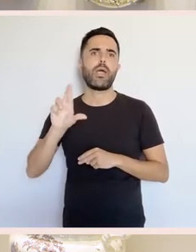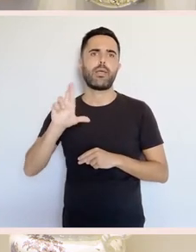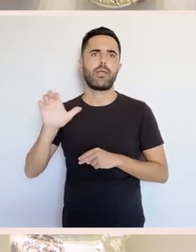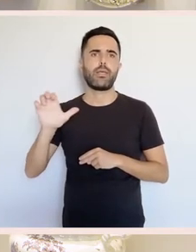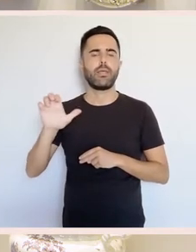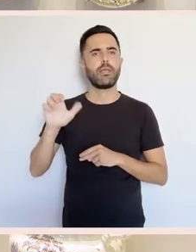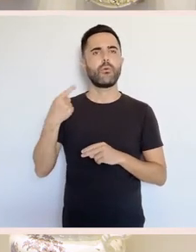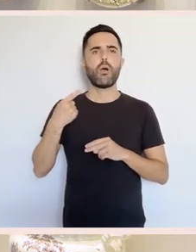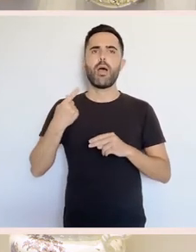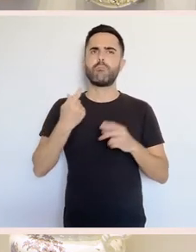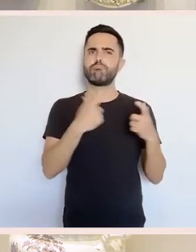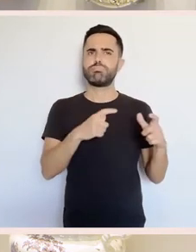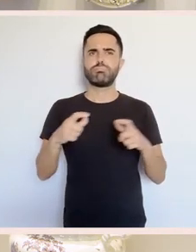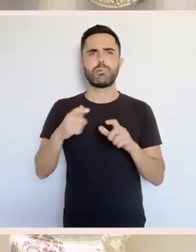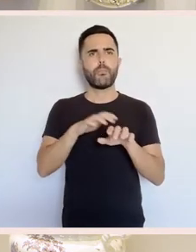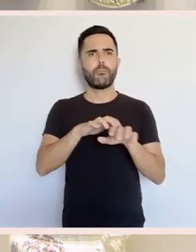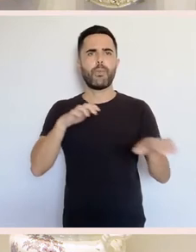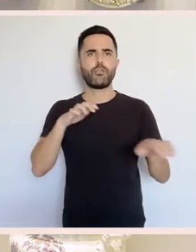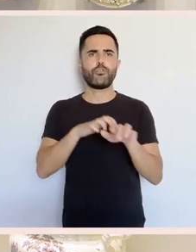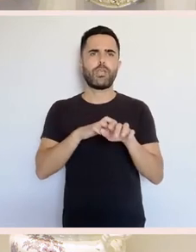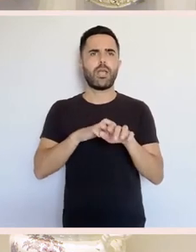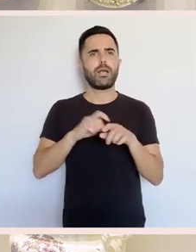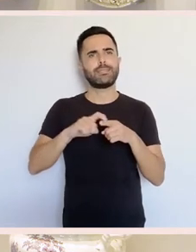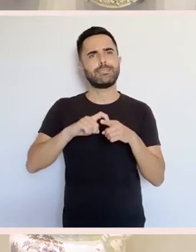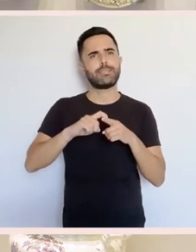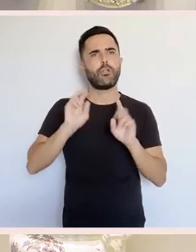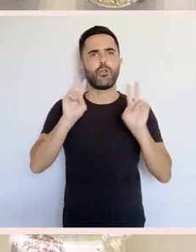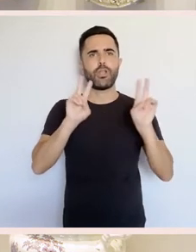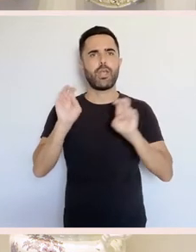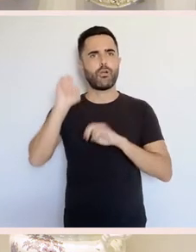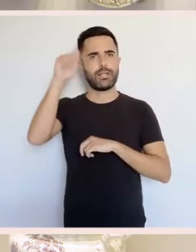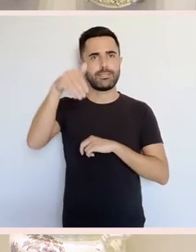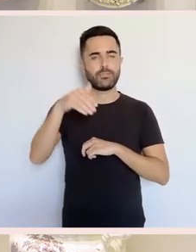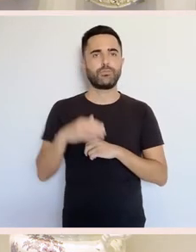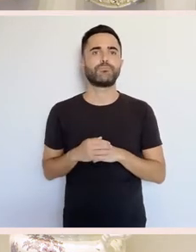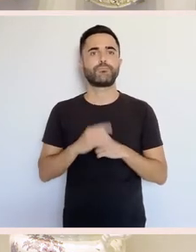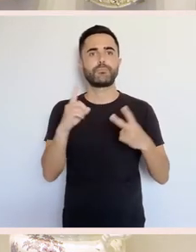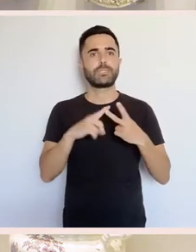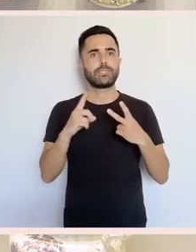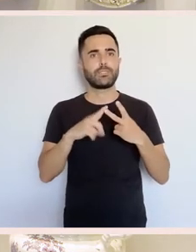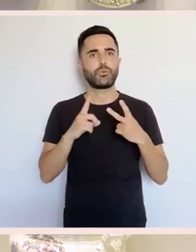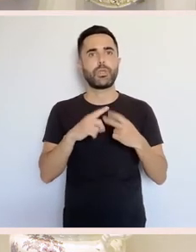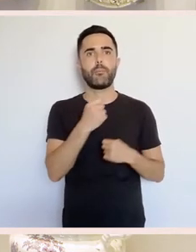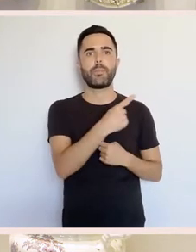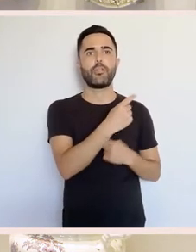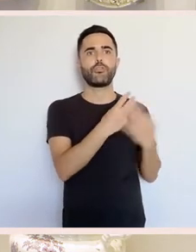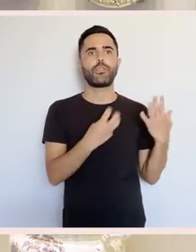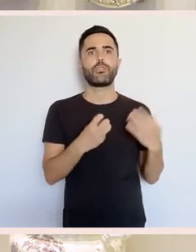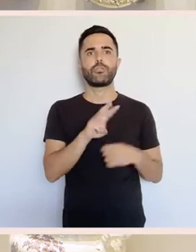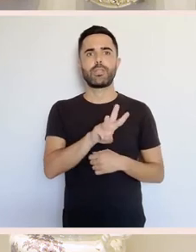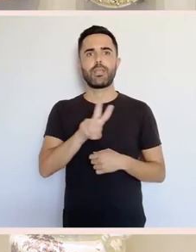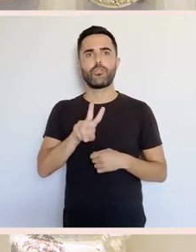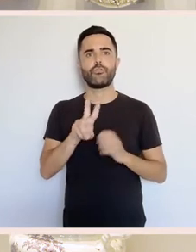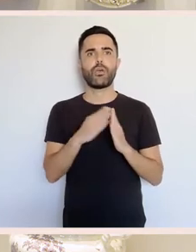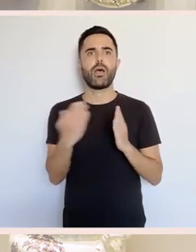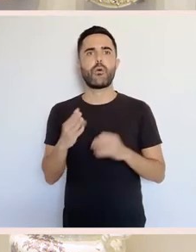etapa, que temos entre 1832 e 1843, onde se utiliza unha pasta un poquinho